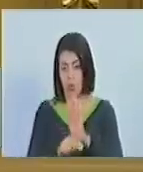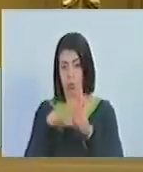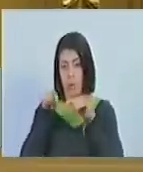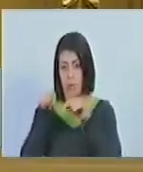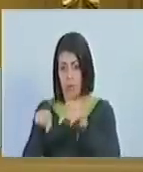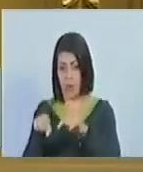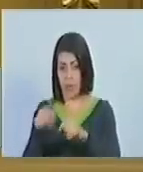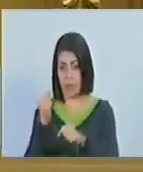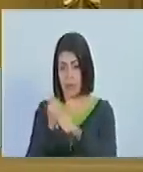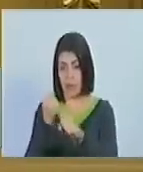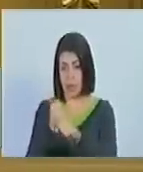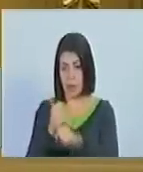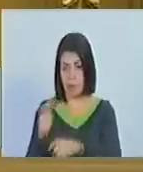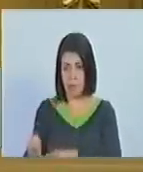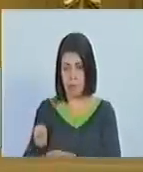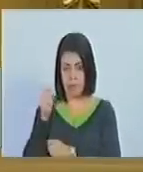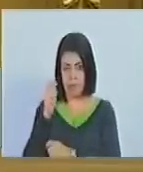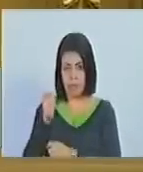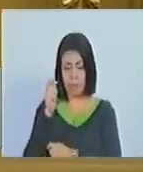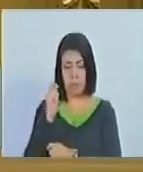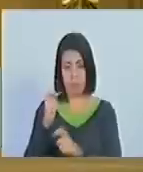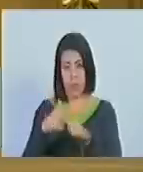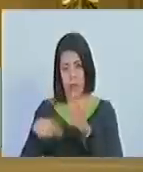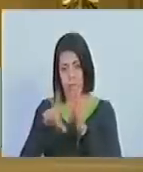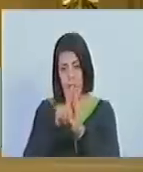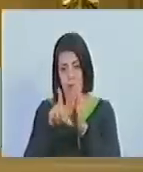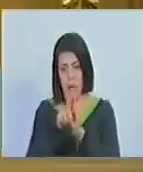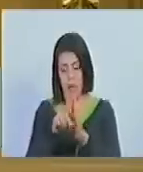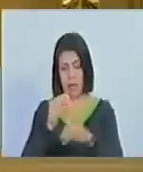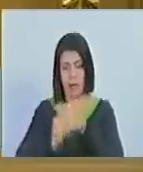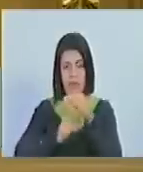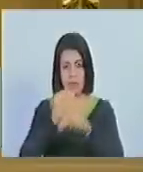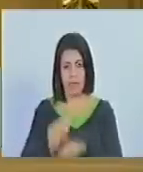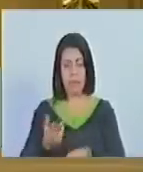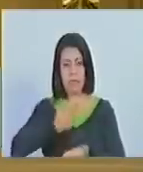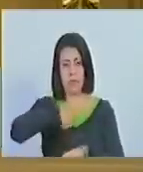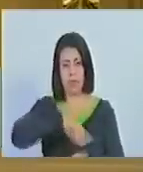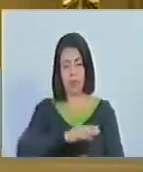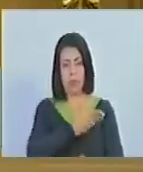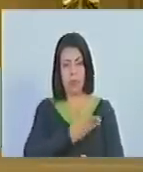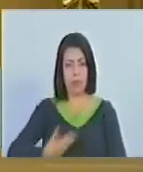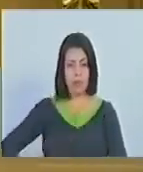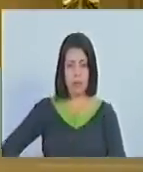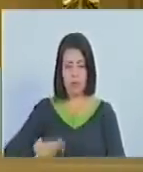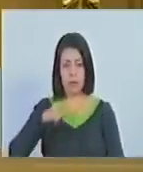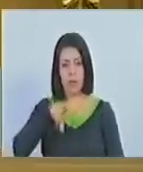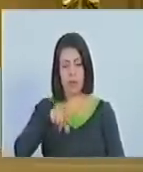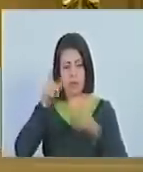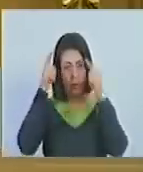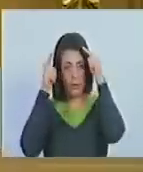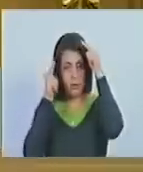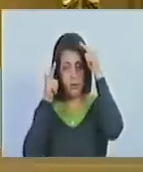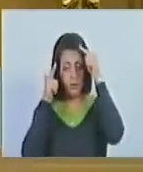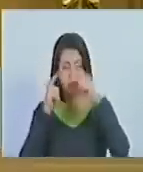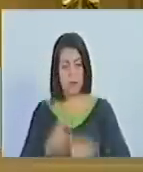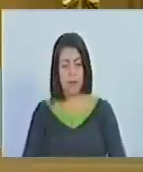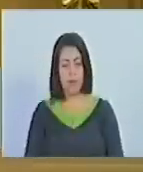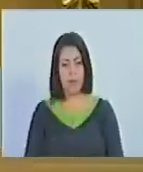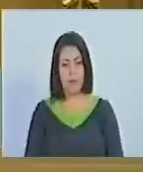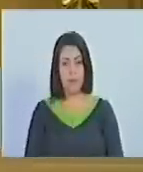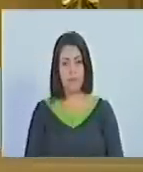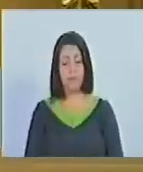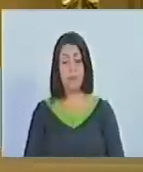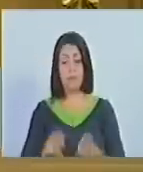materia como una de las leyes habilitantes es llevada por nuestro presidente Hugo Rafael Chávez Frías